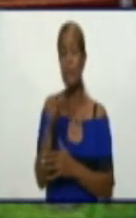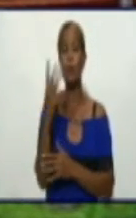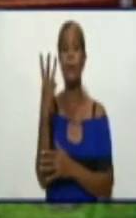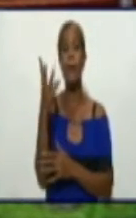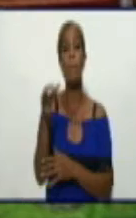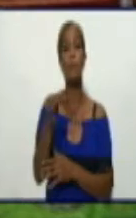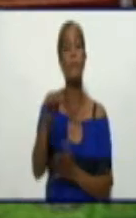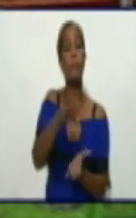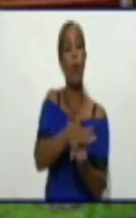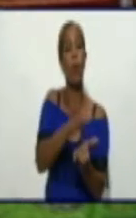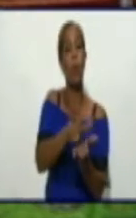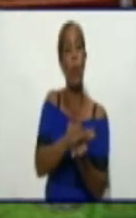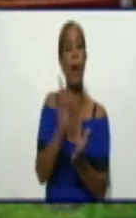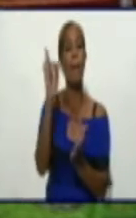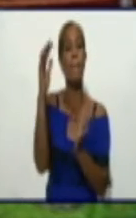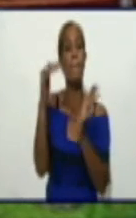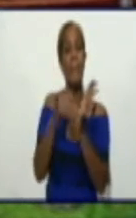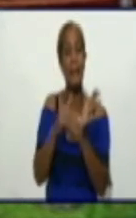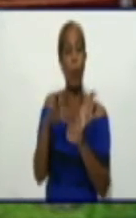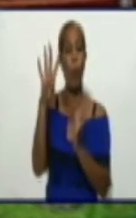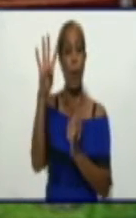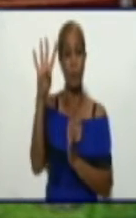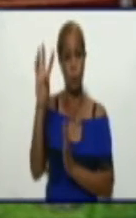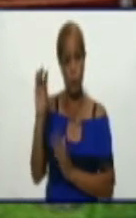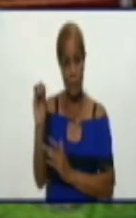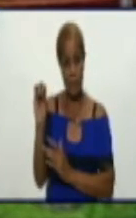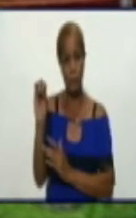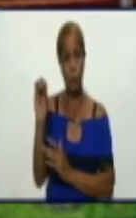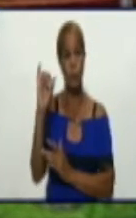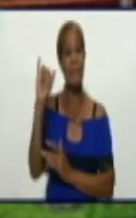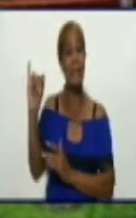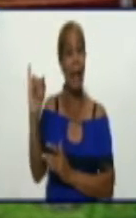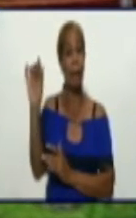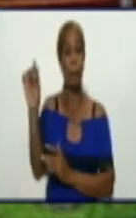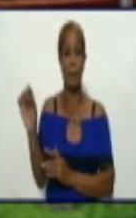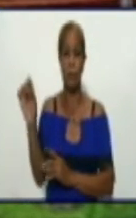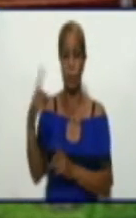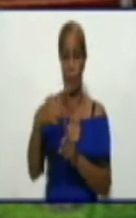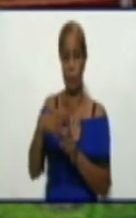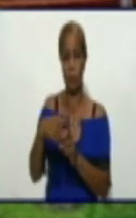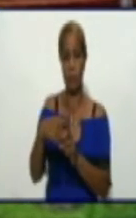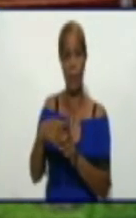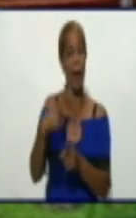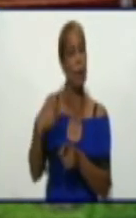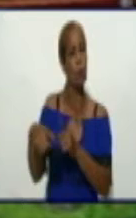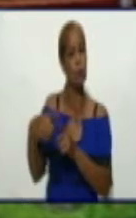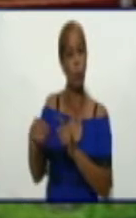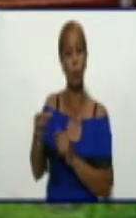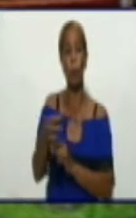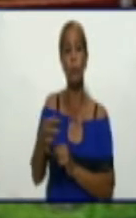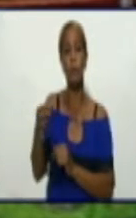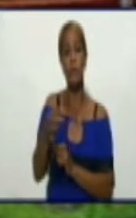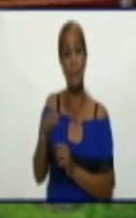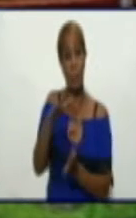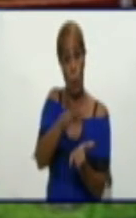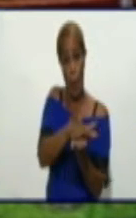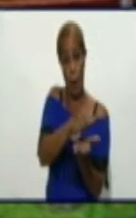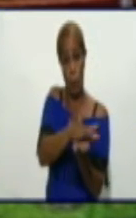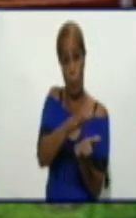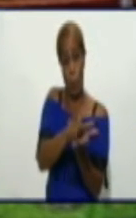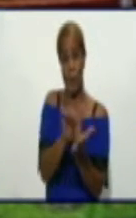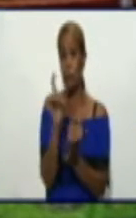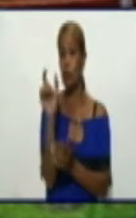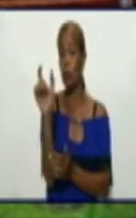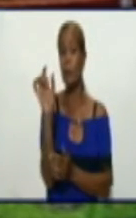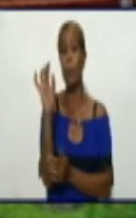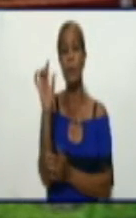1.406 casos. El resto de la provincia acumula en esos últimos 15